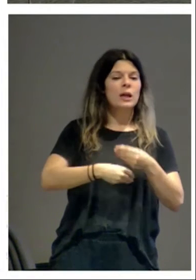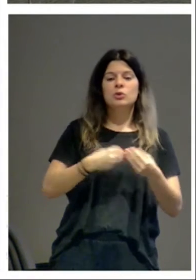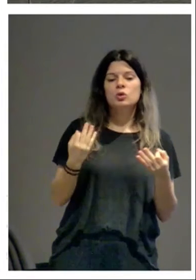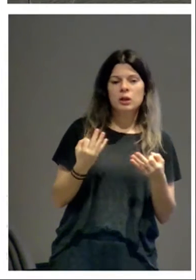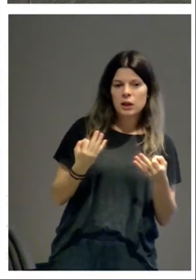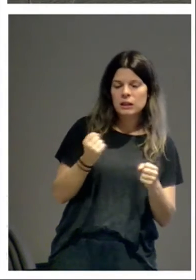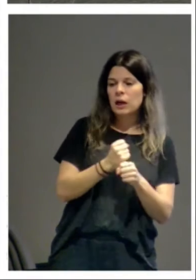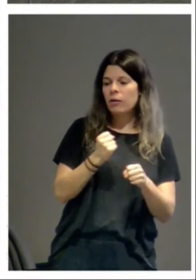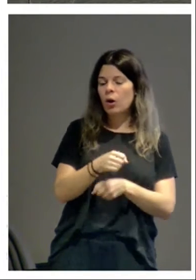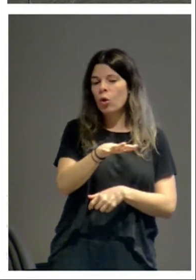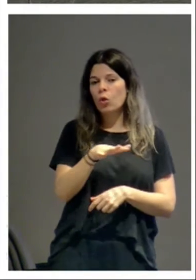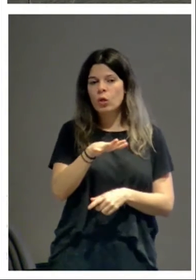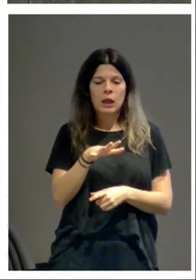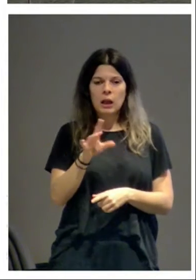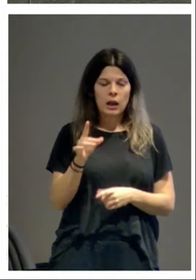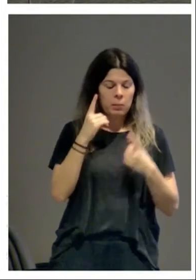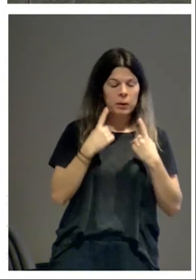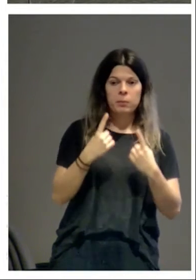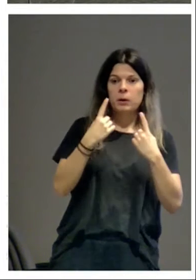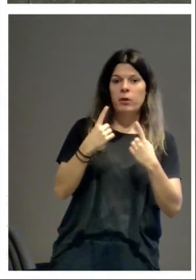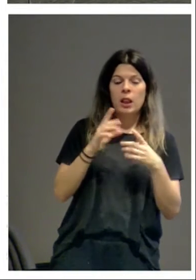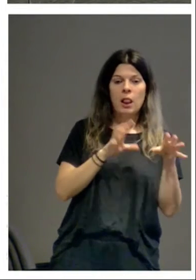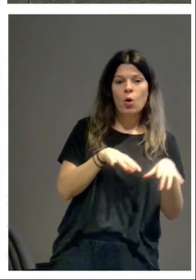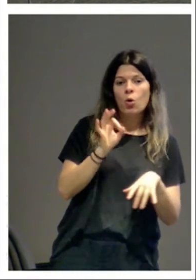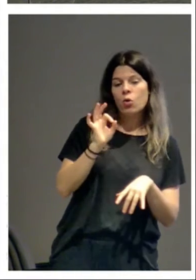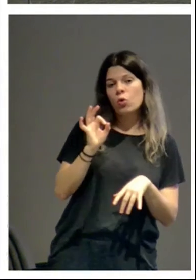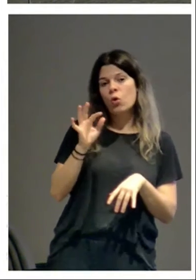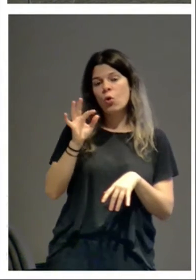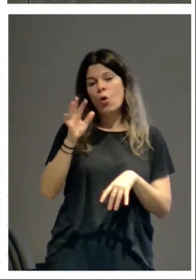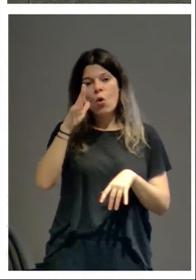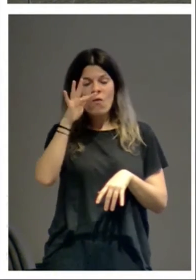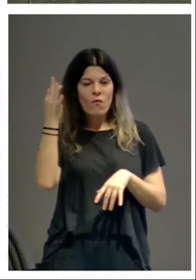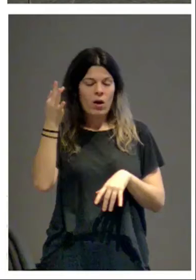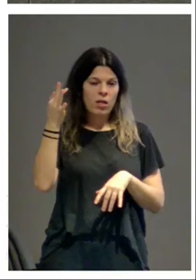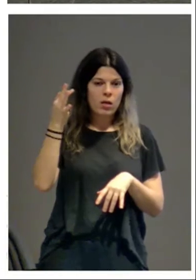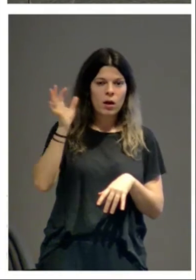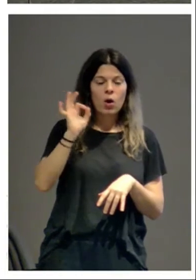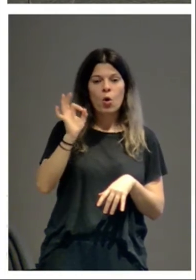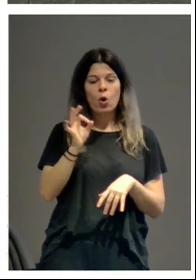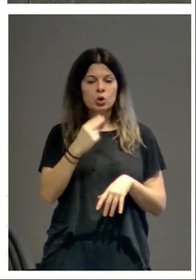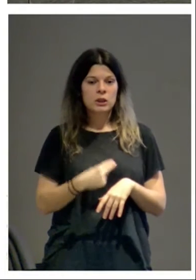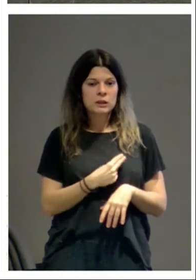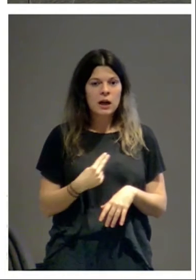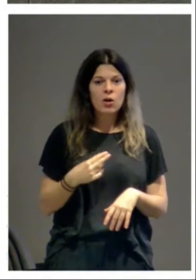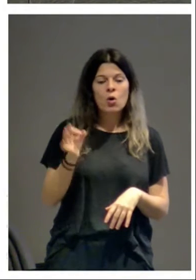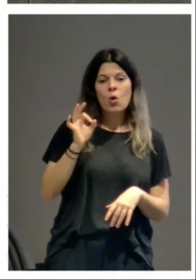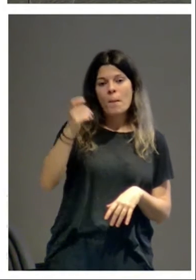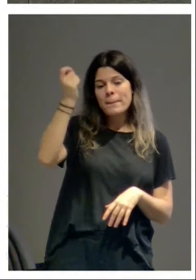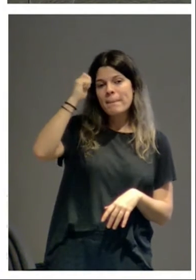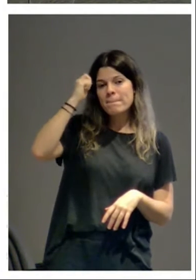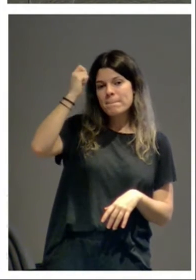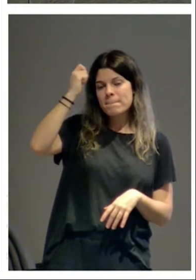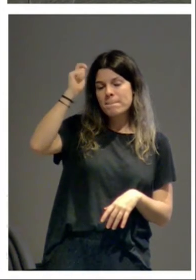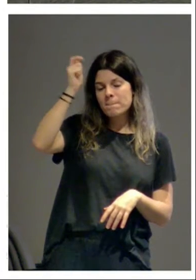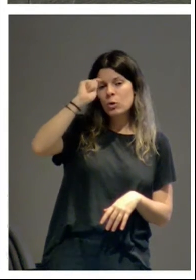o por otro? ¿Dónde había trabajado primero? ¿En León o luego en Toulouse? ¿O en Santiago de Compostela? ¿O en Pamplona?